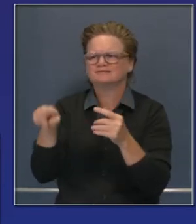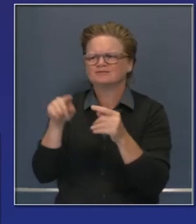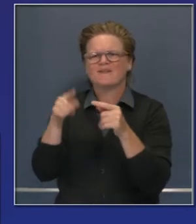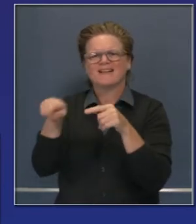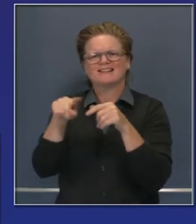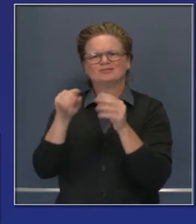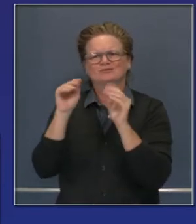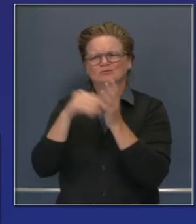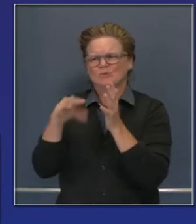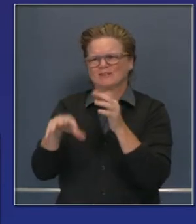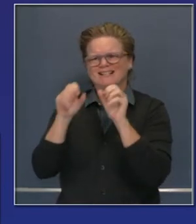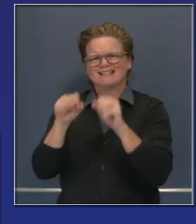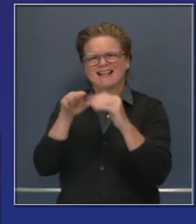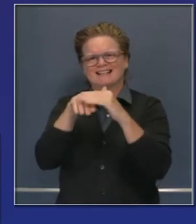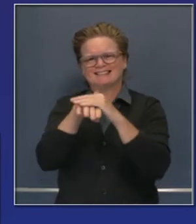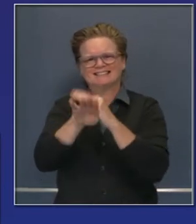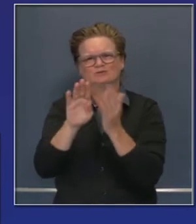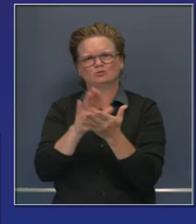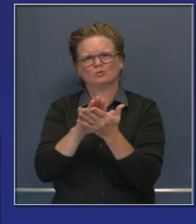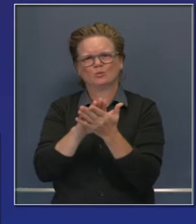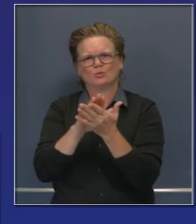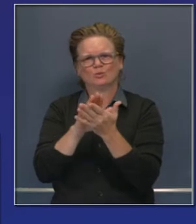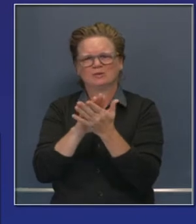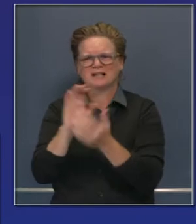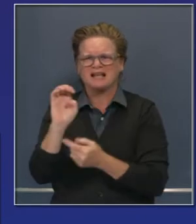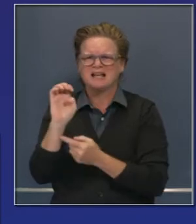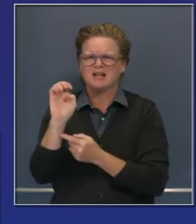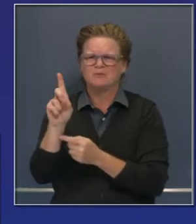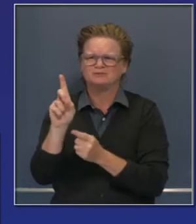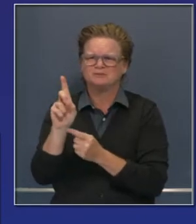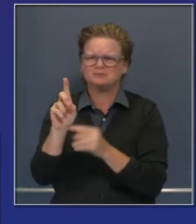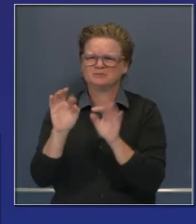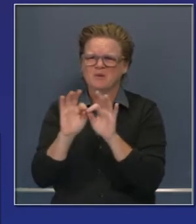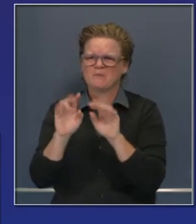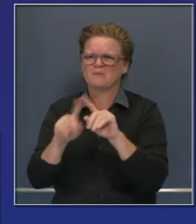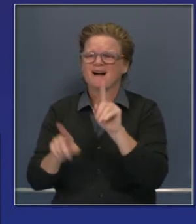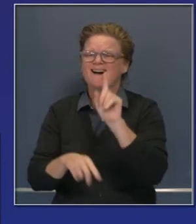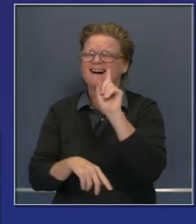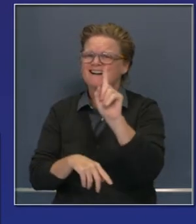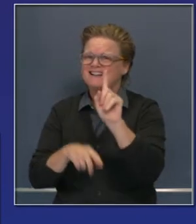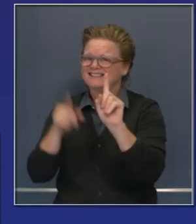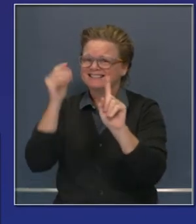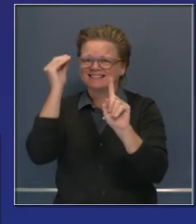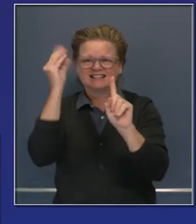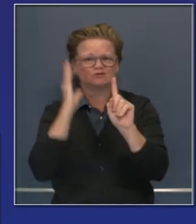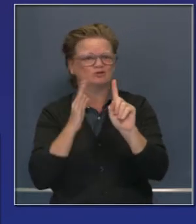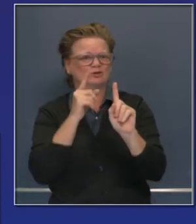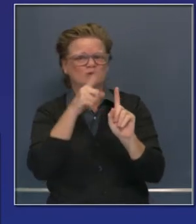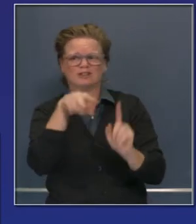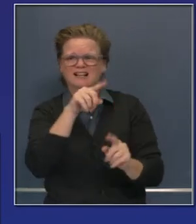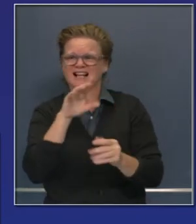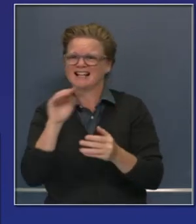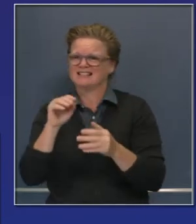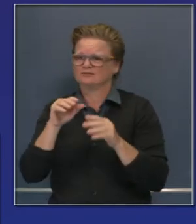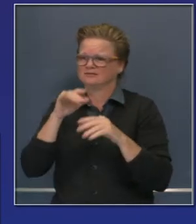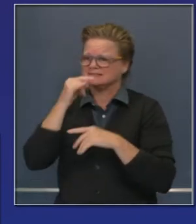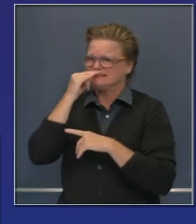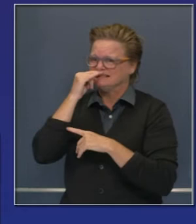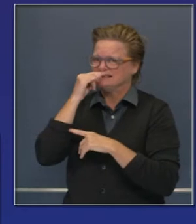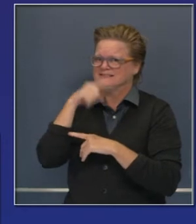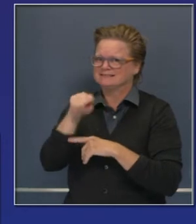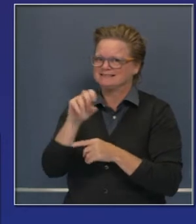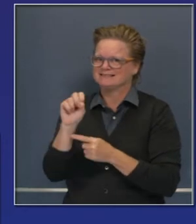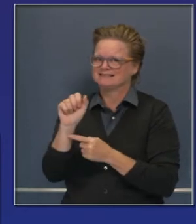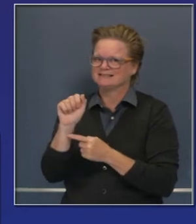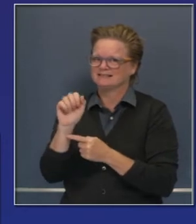que la juventud pueda acceder a educación en persona y que también sus maestros estén seguros como